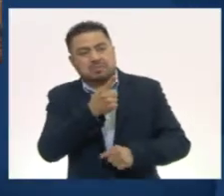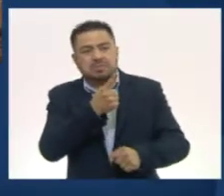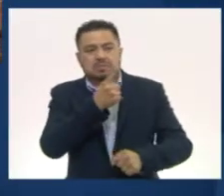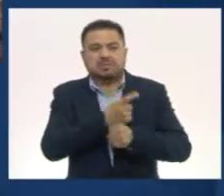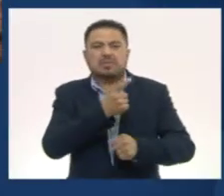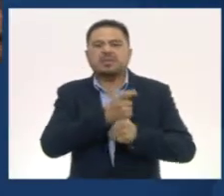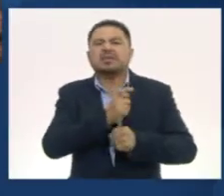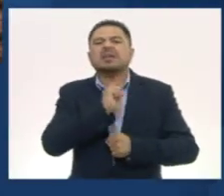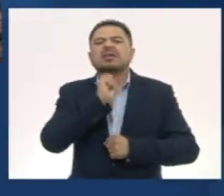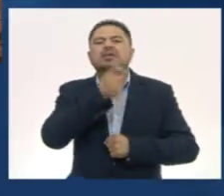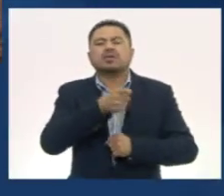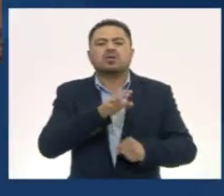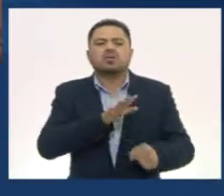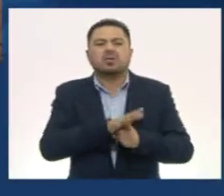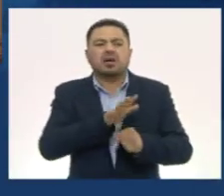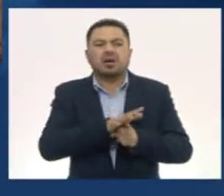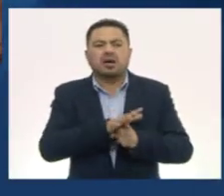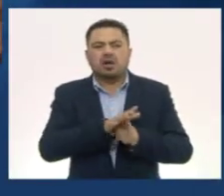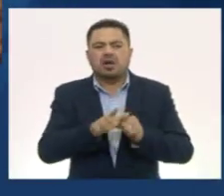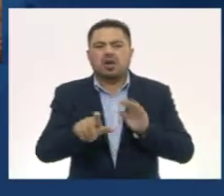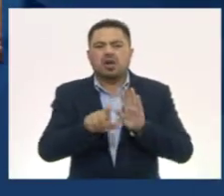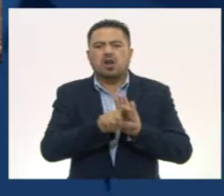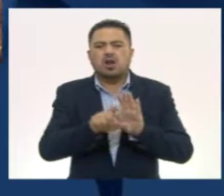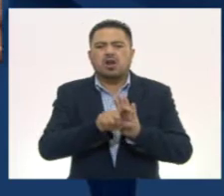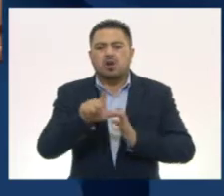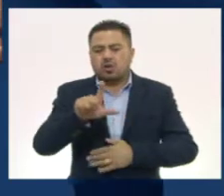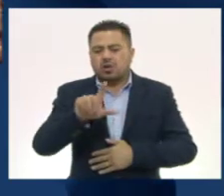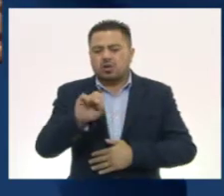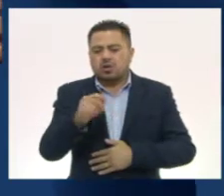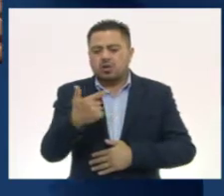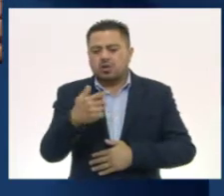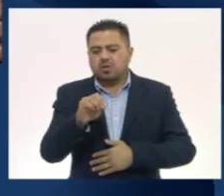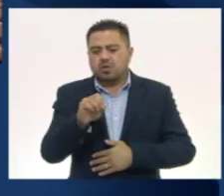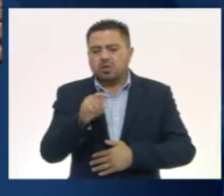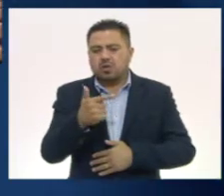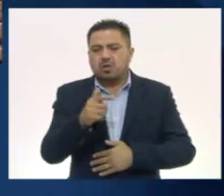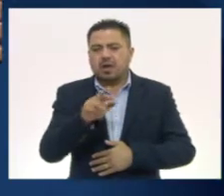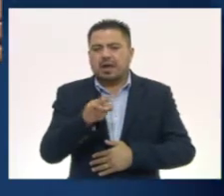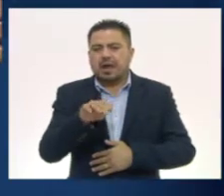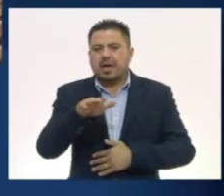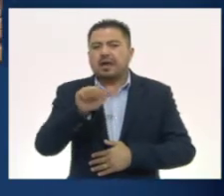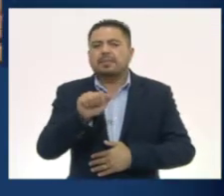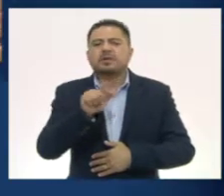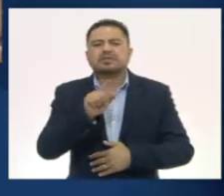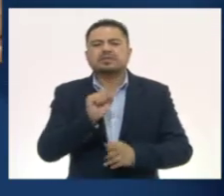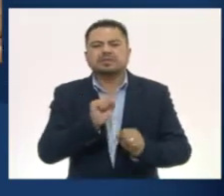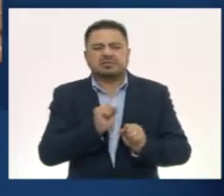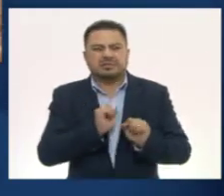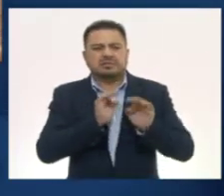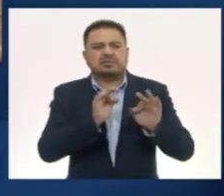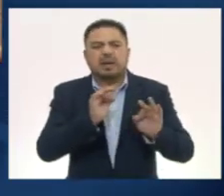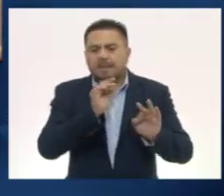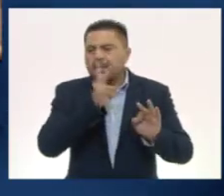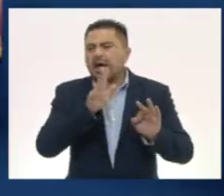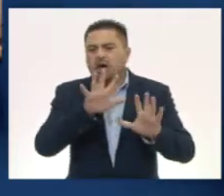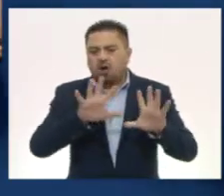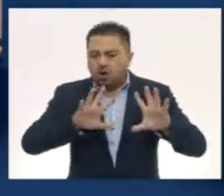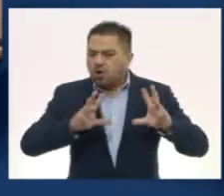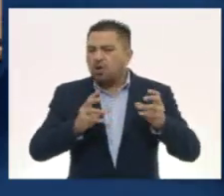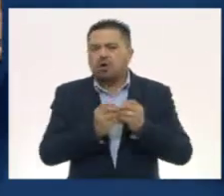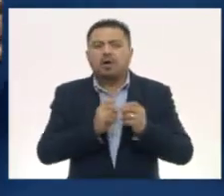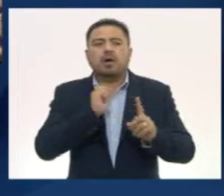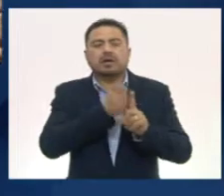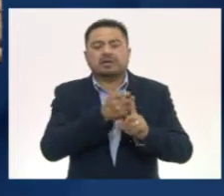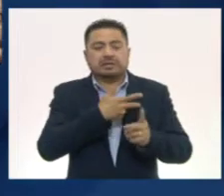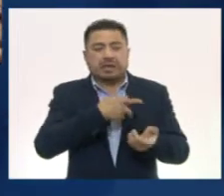son los logogramas, que son signos que representaban una palabra completa, es decir, tenían